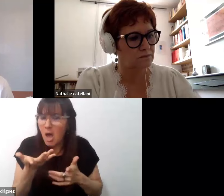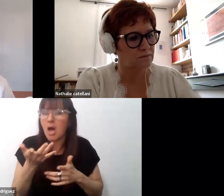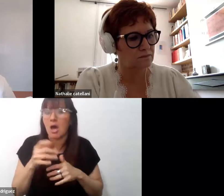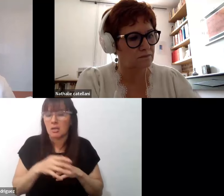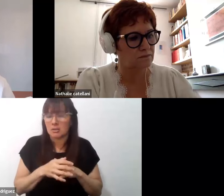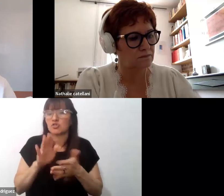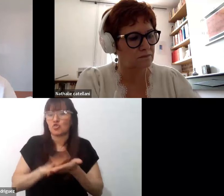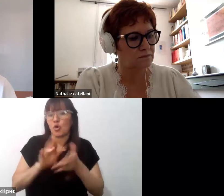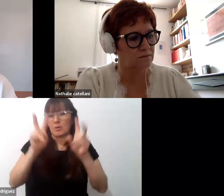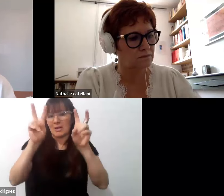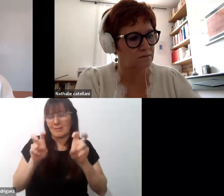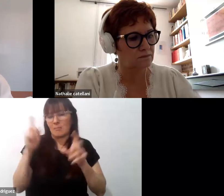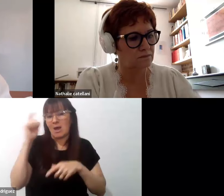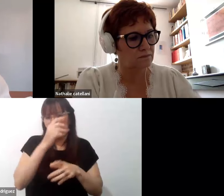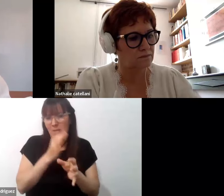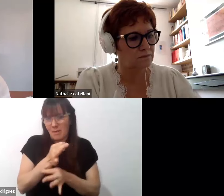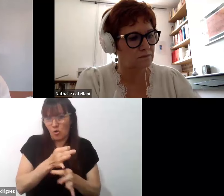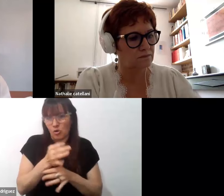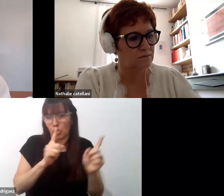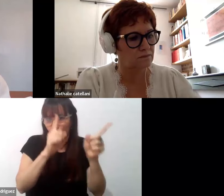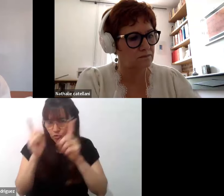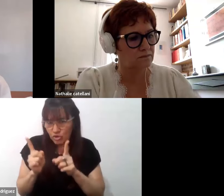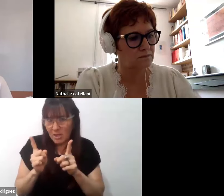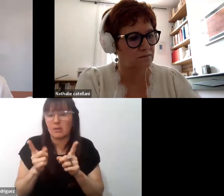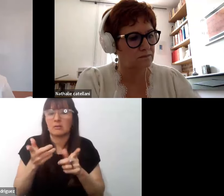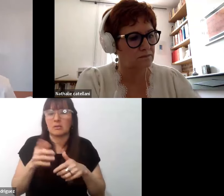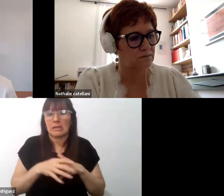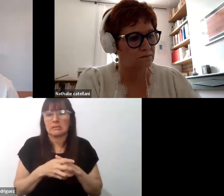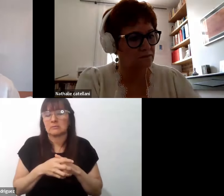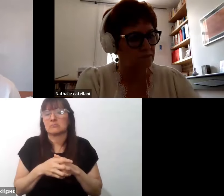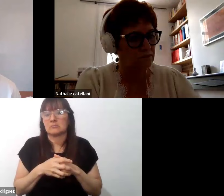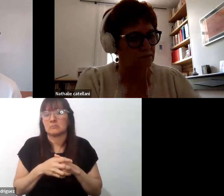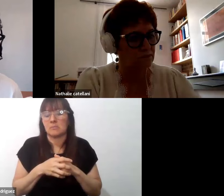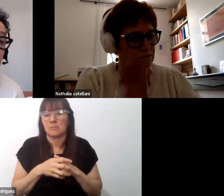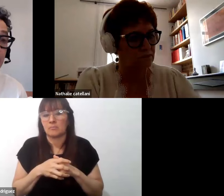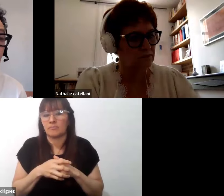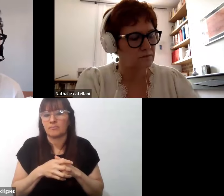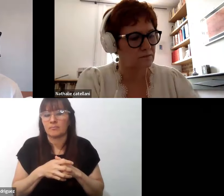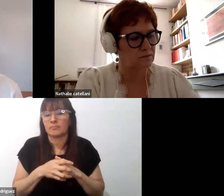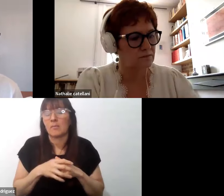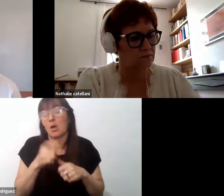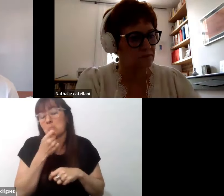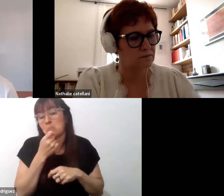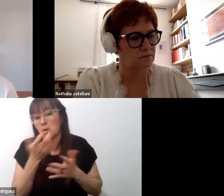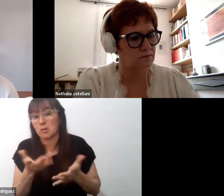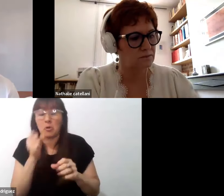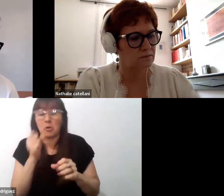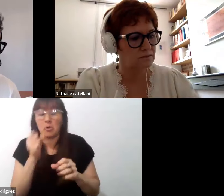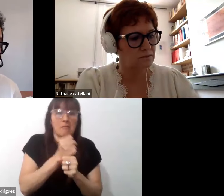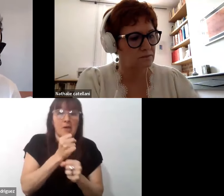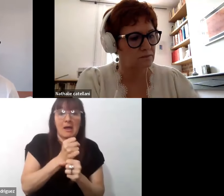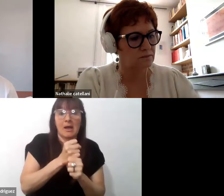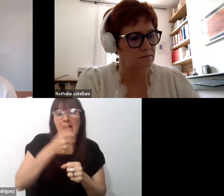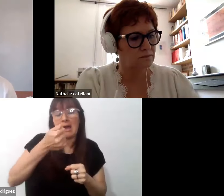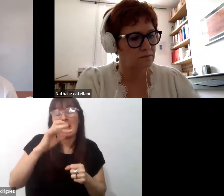pedagógica de docentes, recuperadas, tornadas visibles, en donde, por ejemplo, el trabajo de Adriana Pugroso en